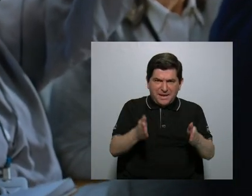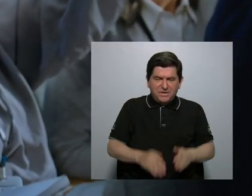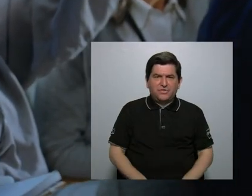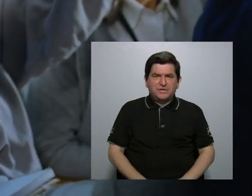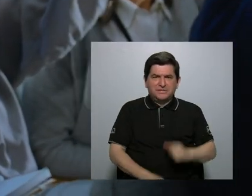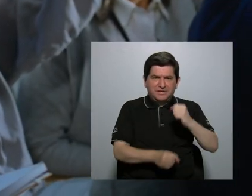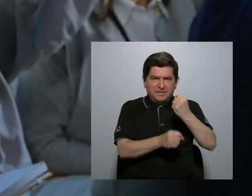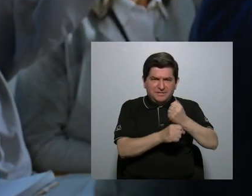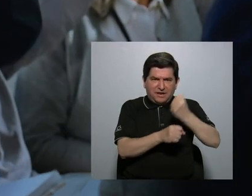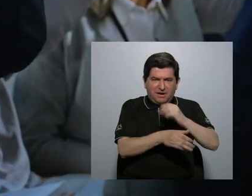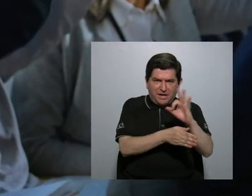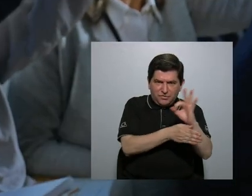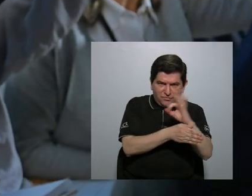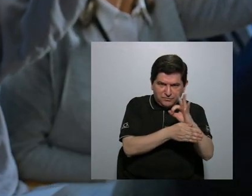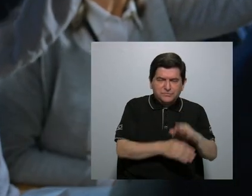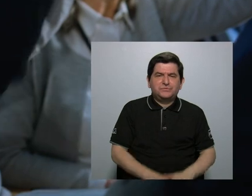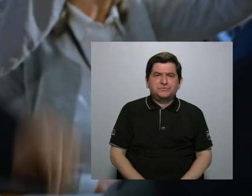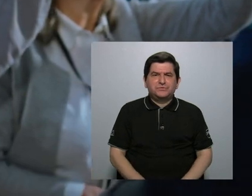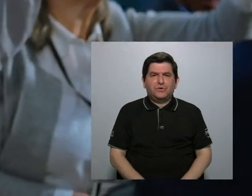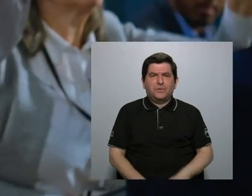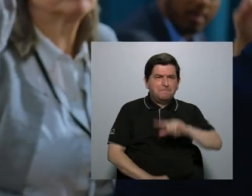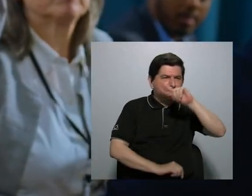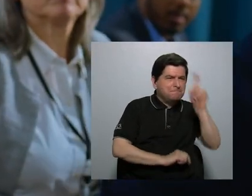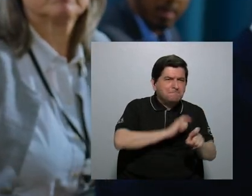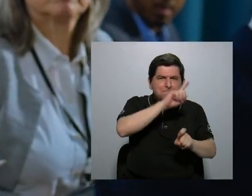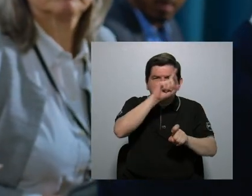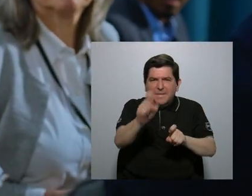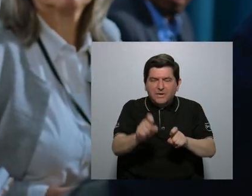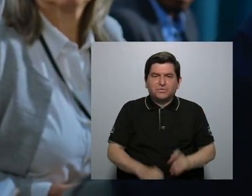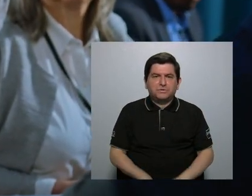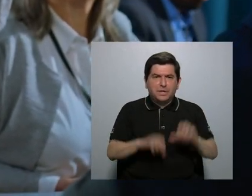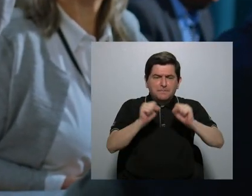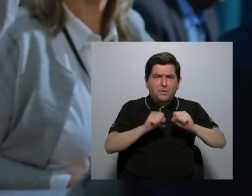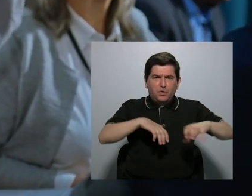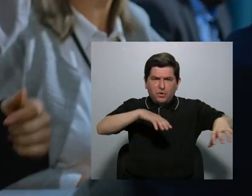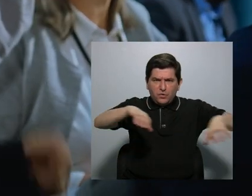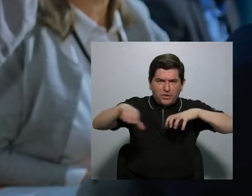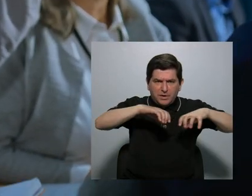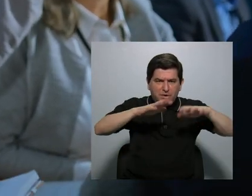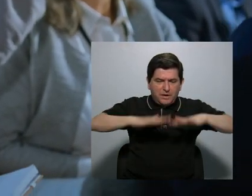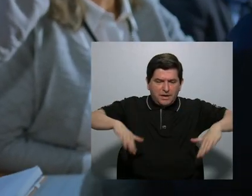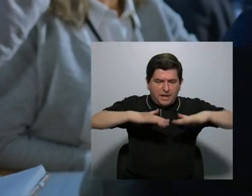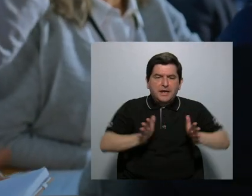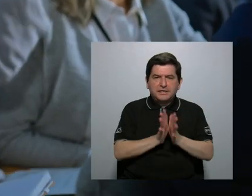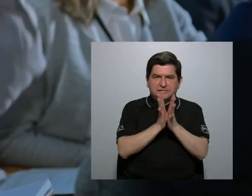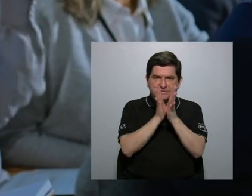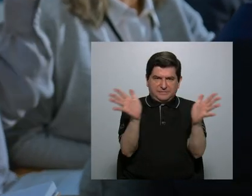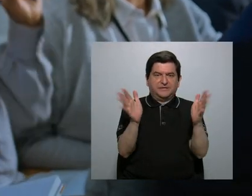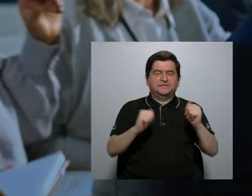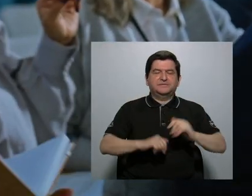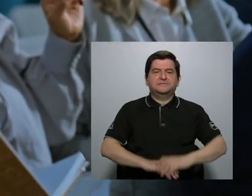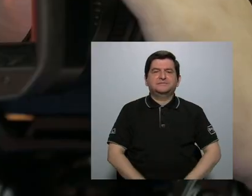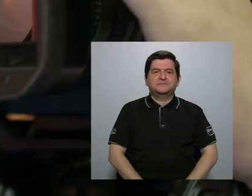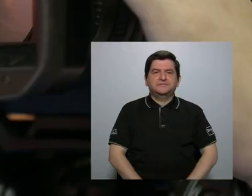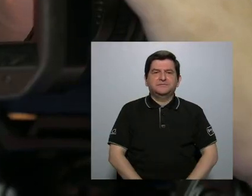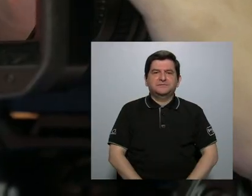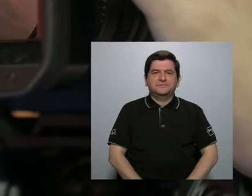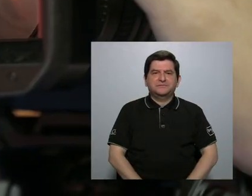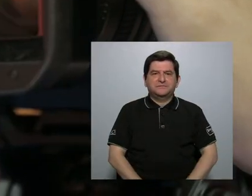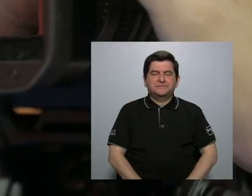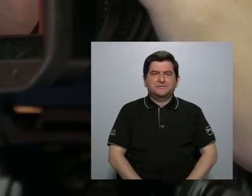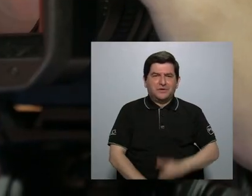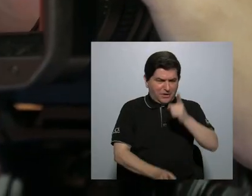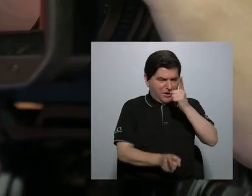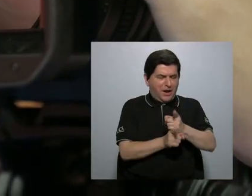en el ejercicio de su función, hagan preguntas para mover los ánimos en cualquier espacio público. El